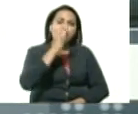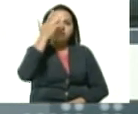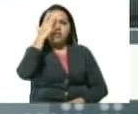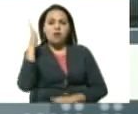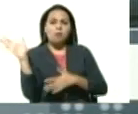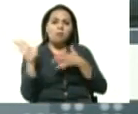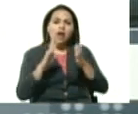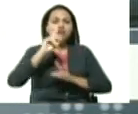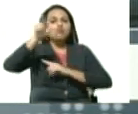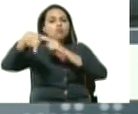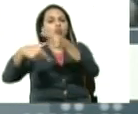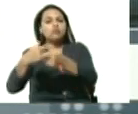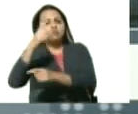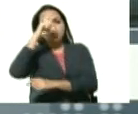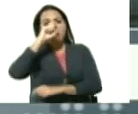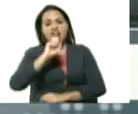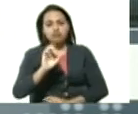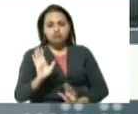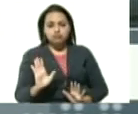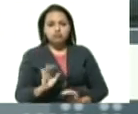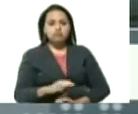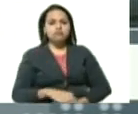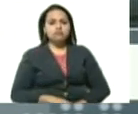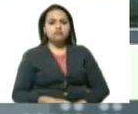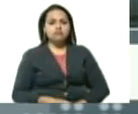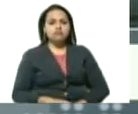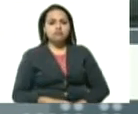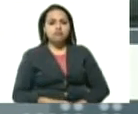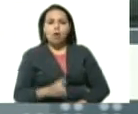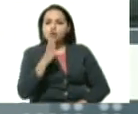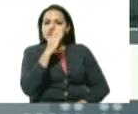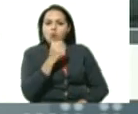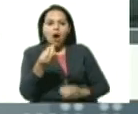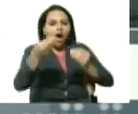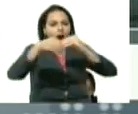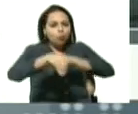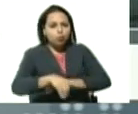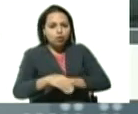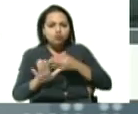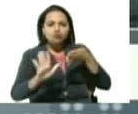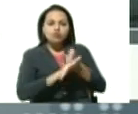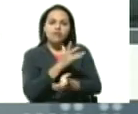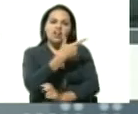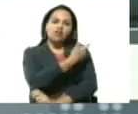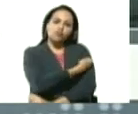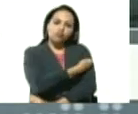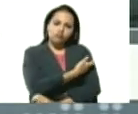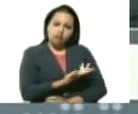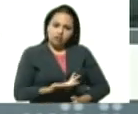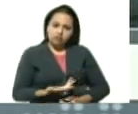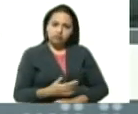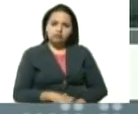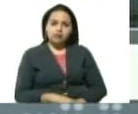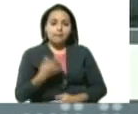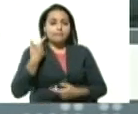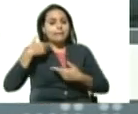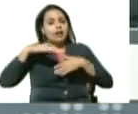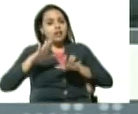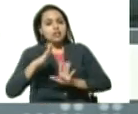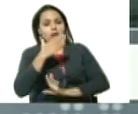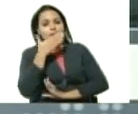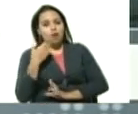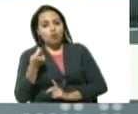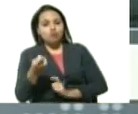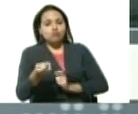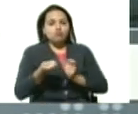marzo el próximo año hay una incertidumbre sobre vacunas parece que van mejorando los